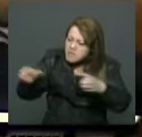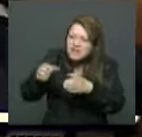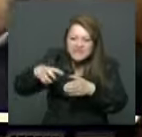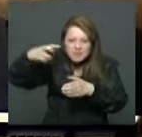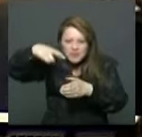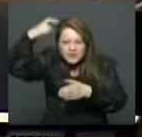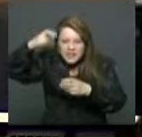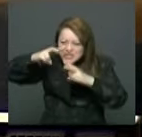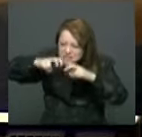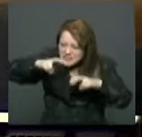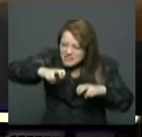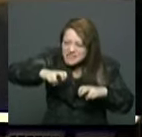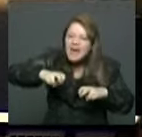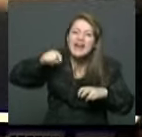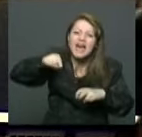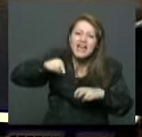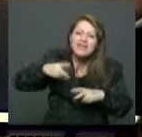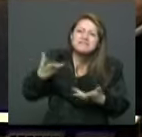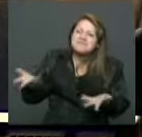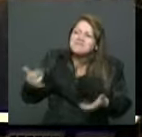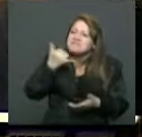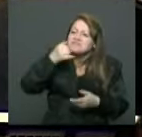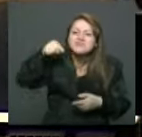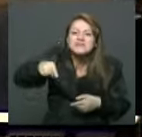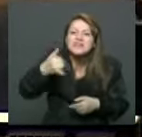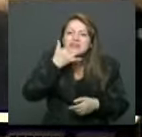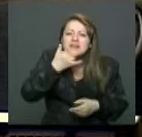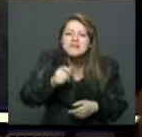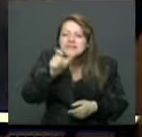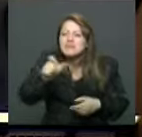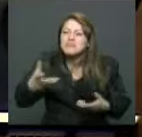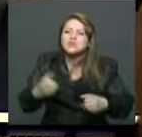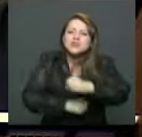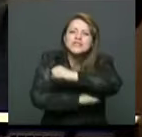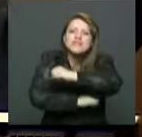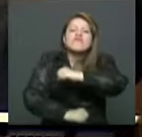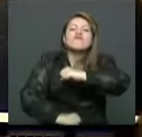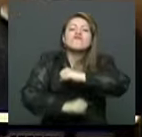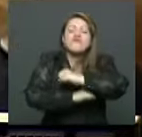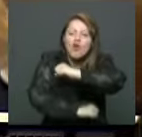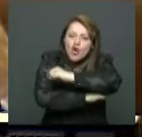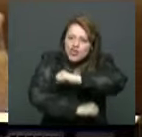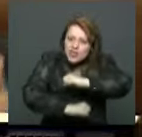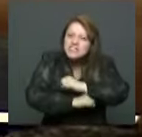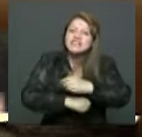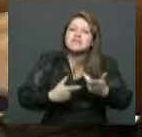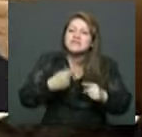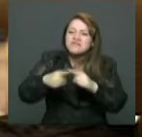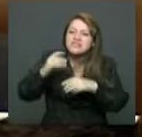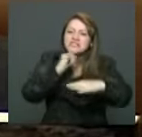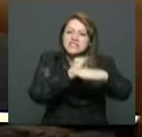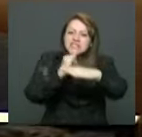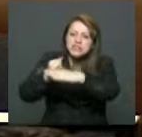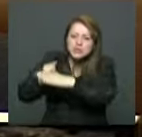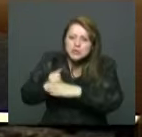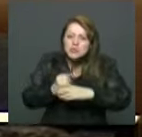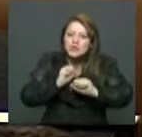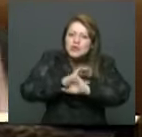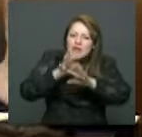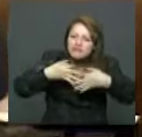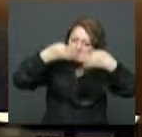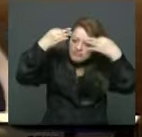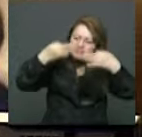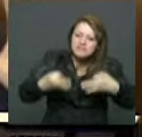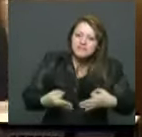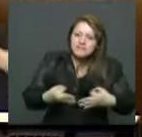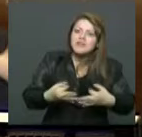también contra la idea del deber ser, que es esa idea del fortalecimiento de unos comportamientos institucionales claros que garanticen la transparencia,